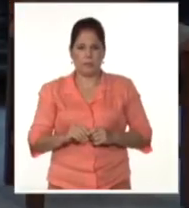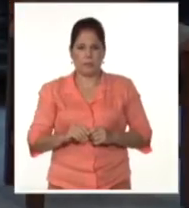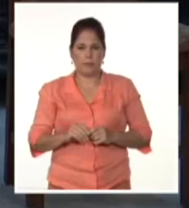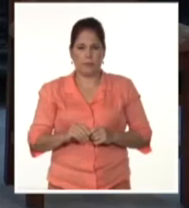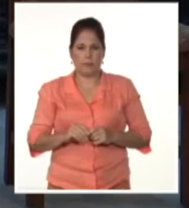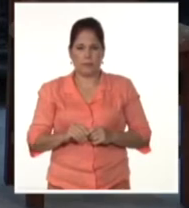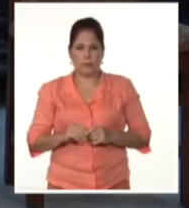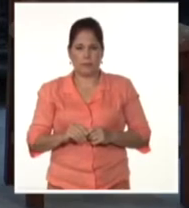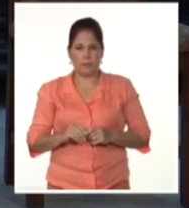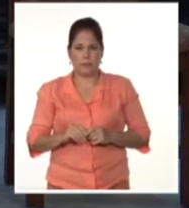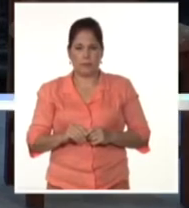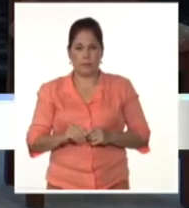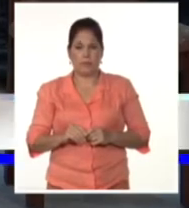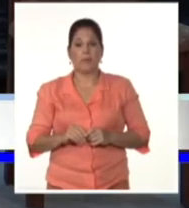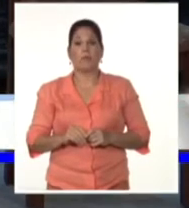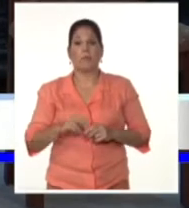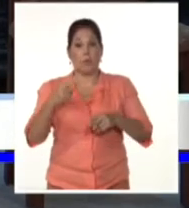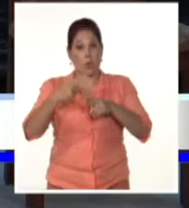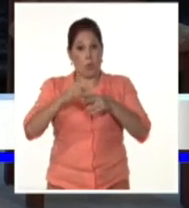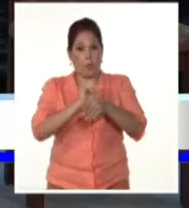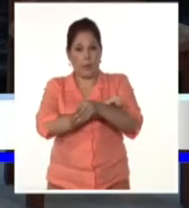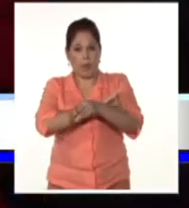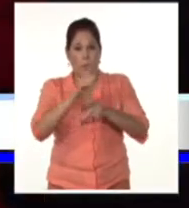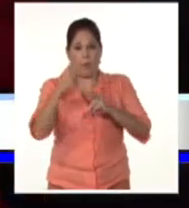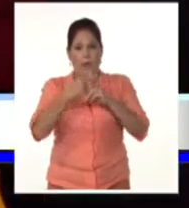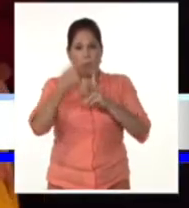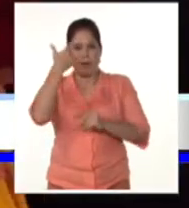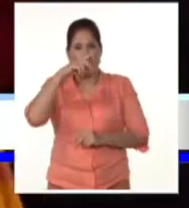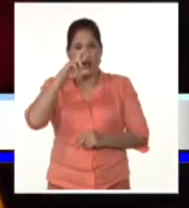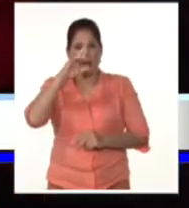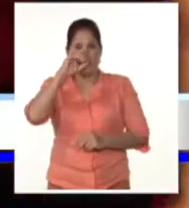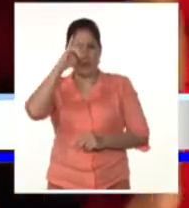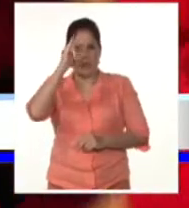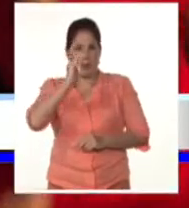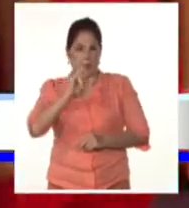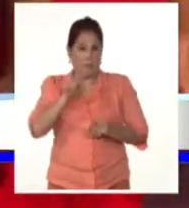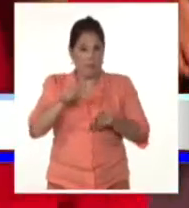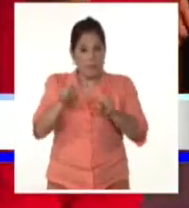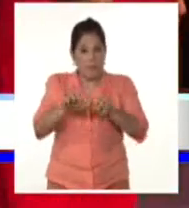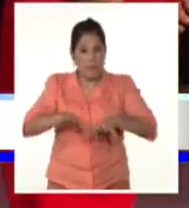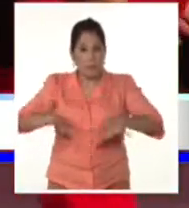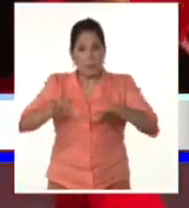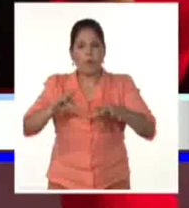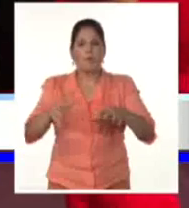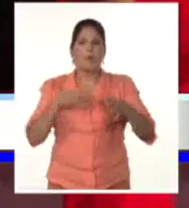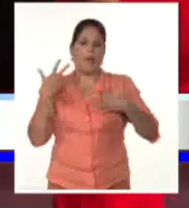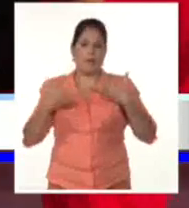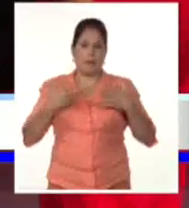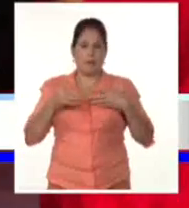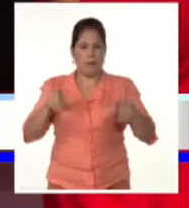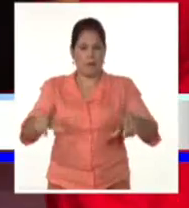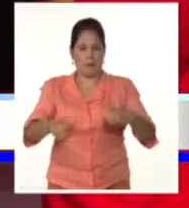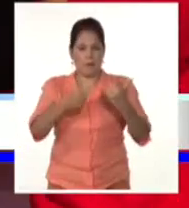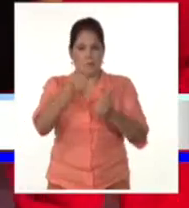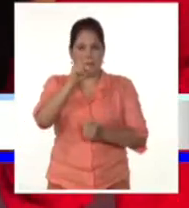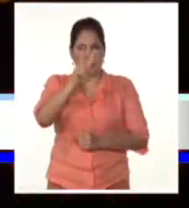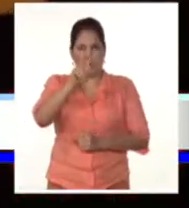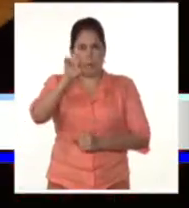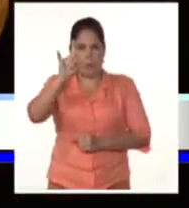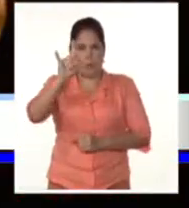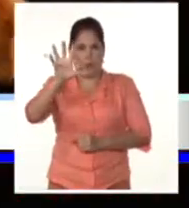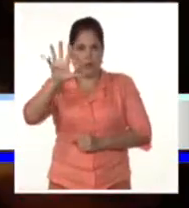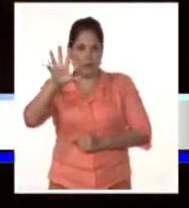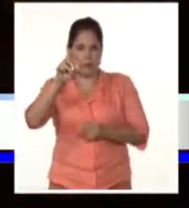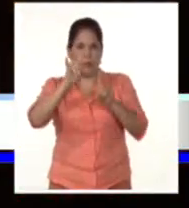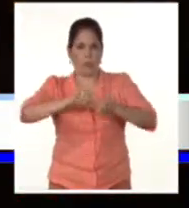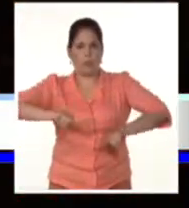El estreno de Yarini bajo la dirección de Rolando Boet ocurrió en el contexto de las celebraciones por el aniversario 295